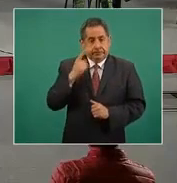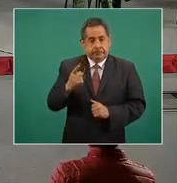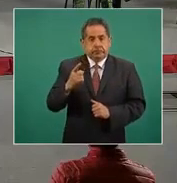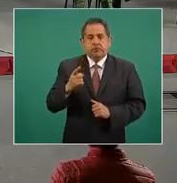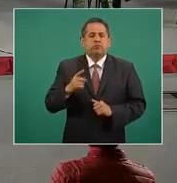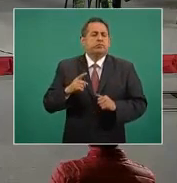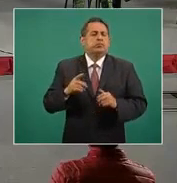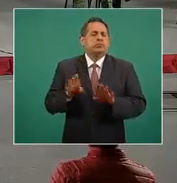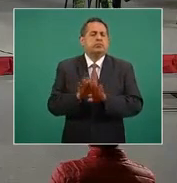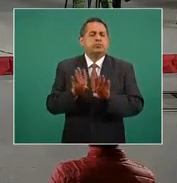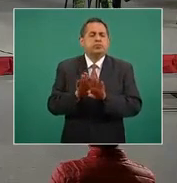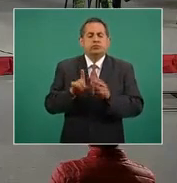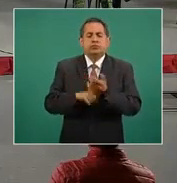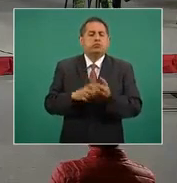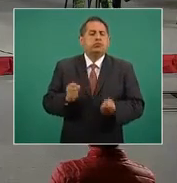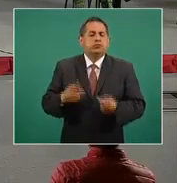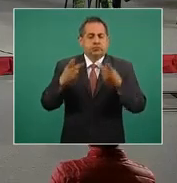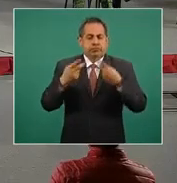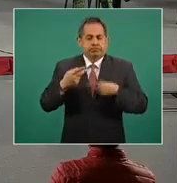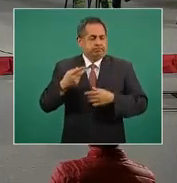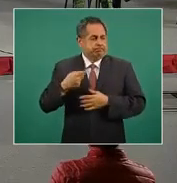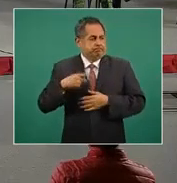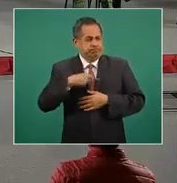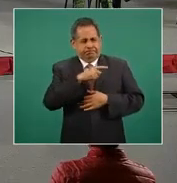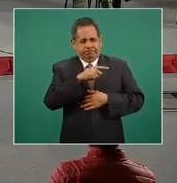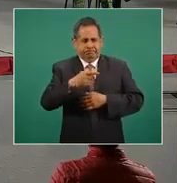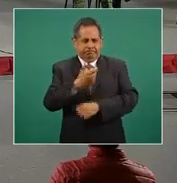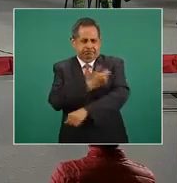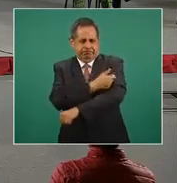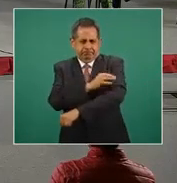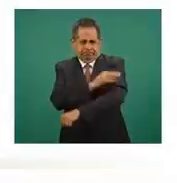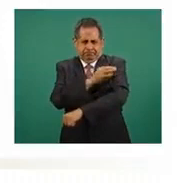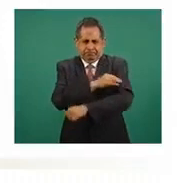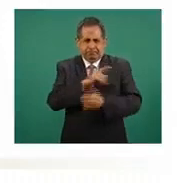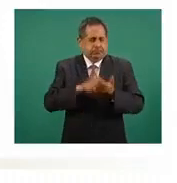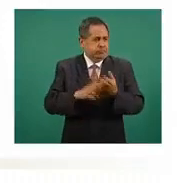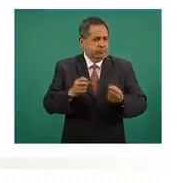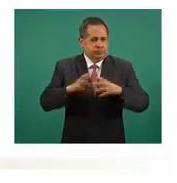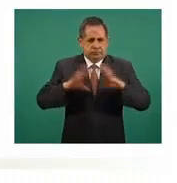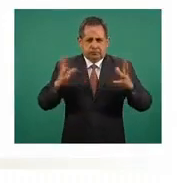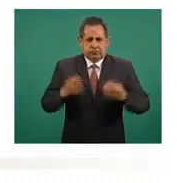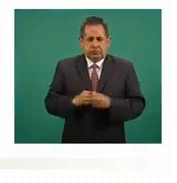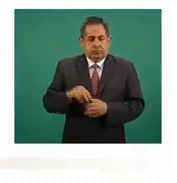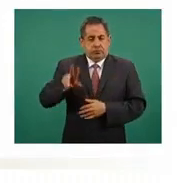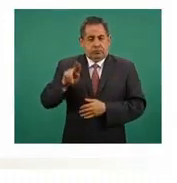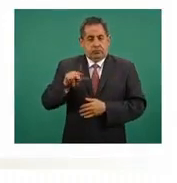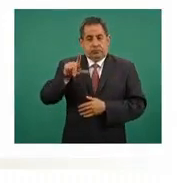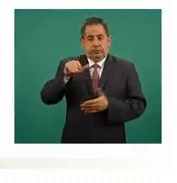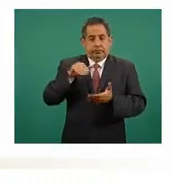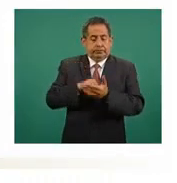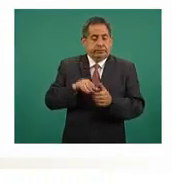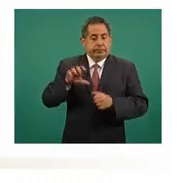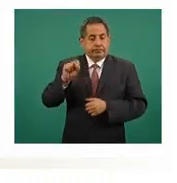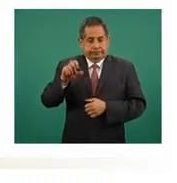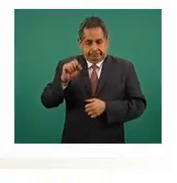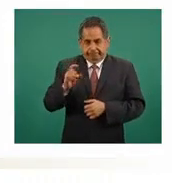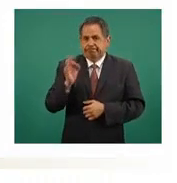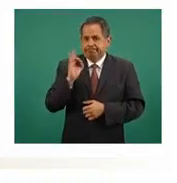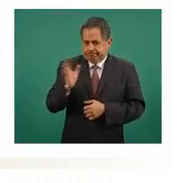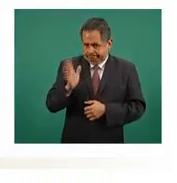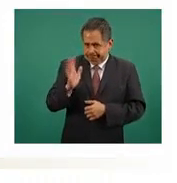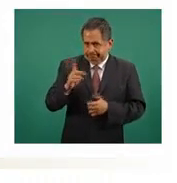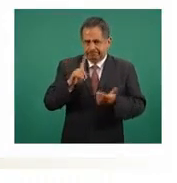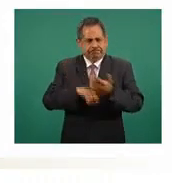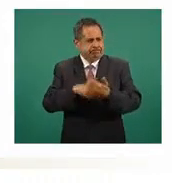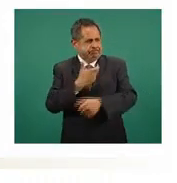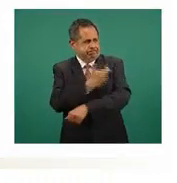mil 60 vacunas que han sido aplicadas, esto nos posiciona en el país número 18 con respecto a todos